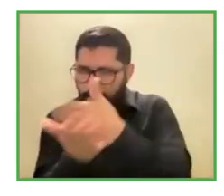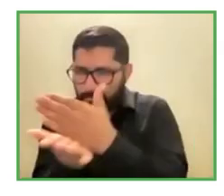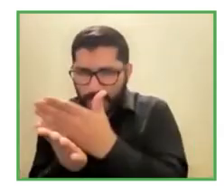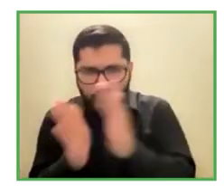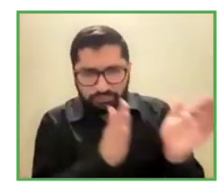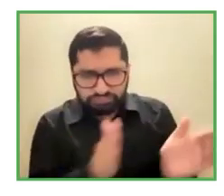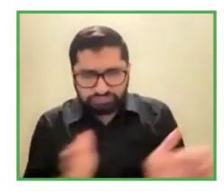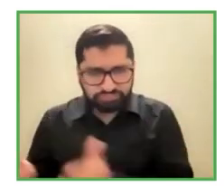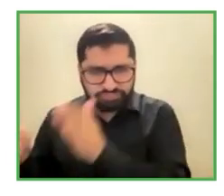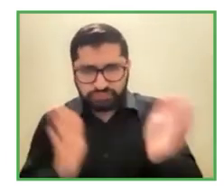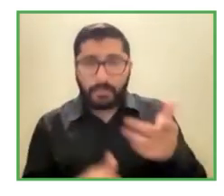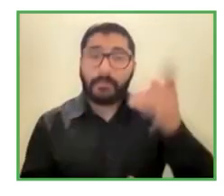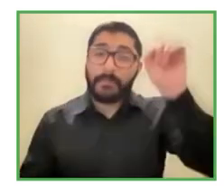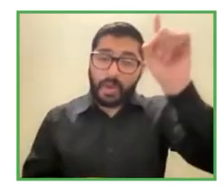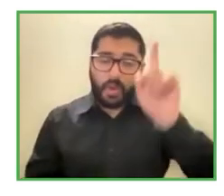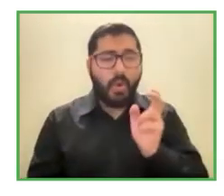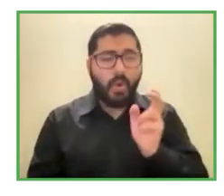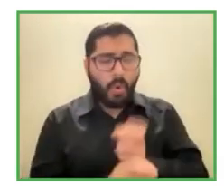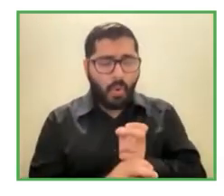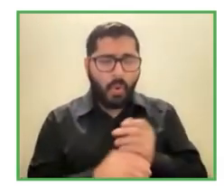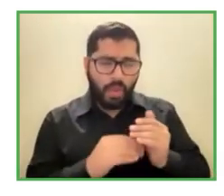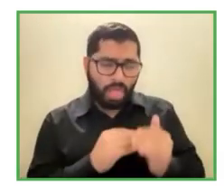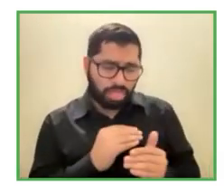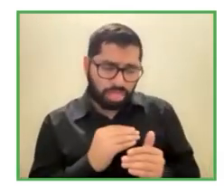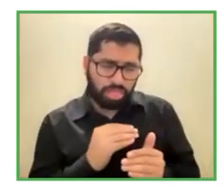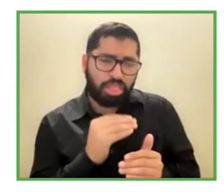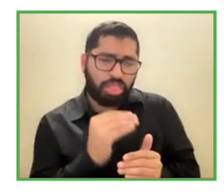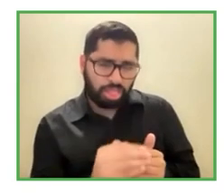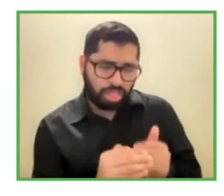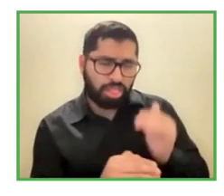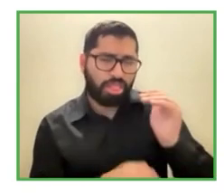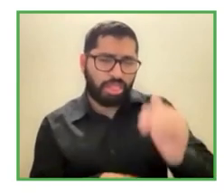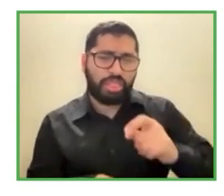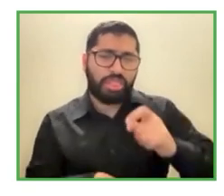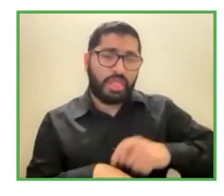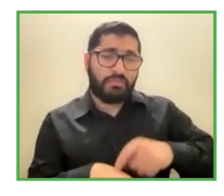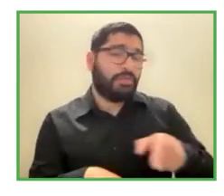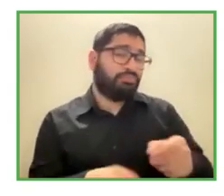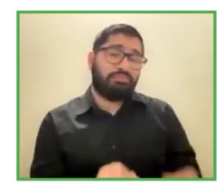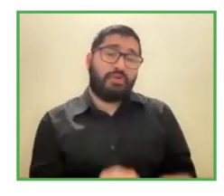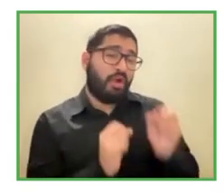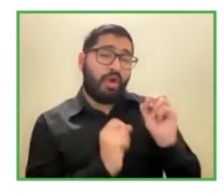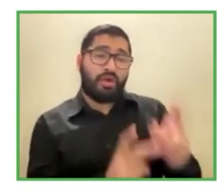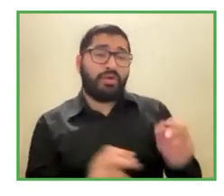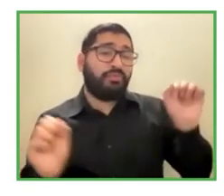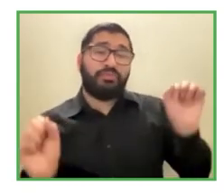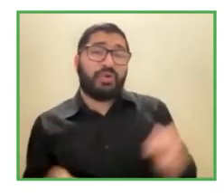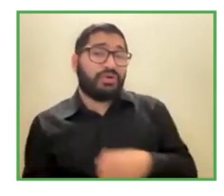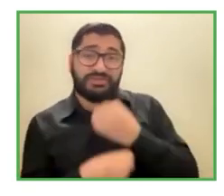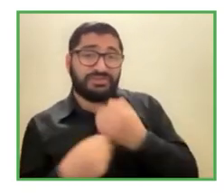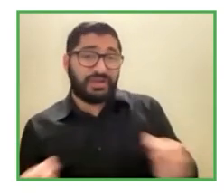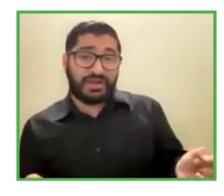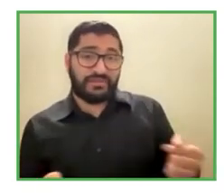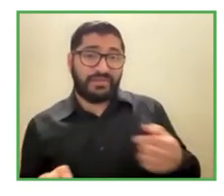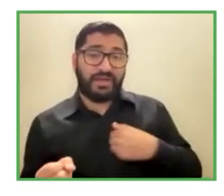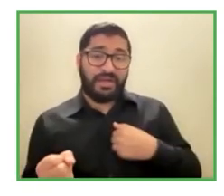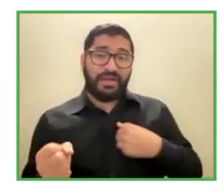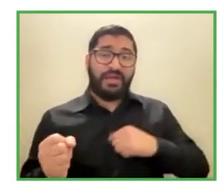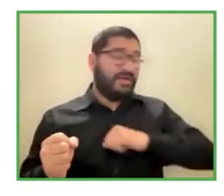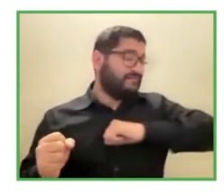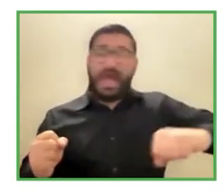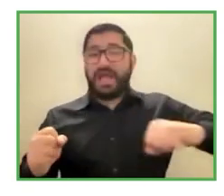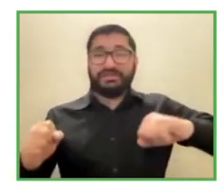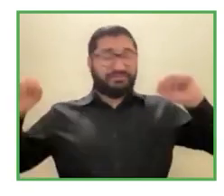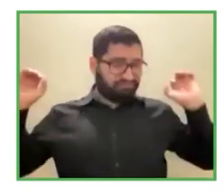bueno está bien no podemos llegar hacia la comunidad de personas sordas pero una vez que